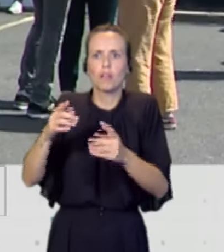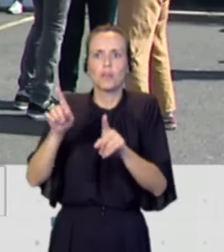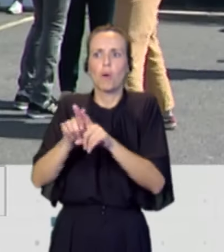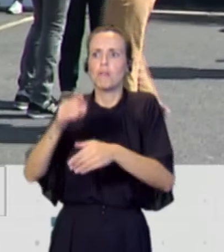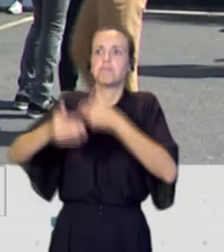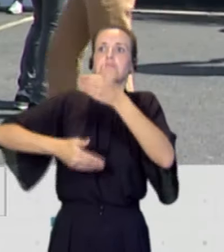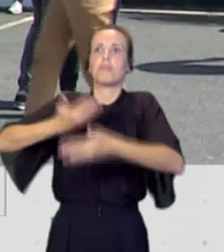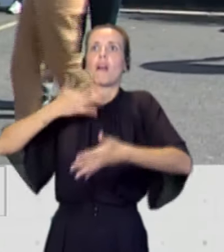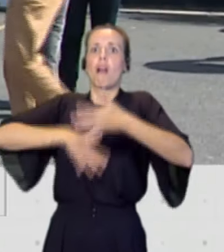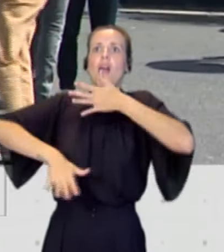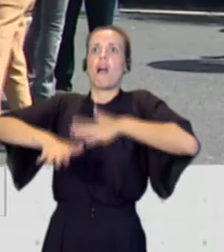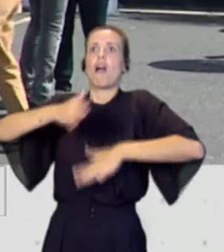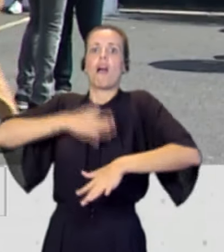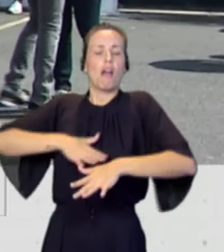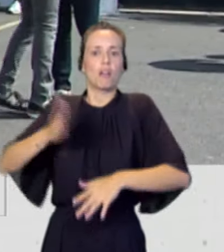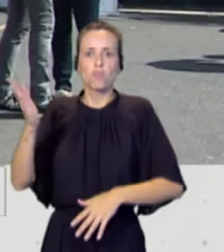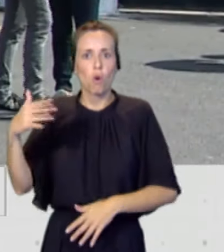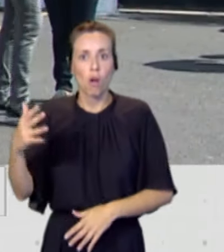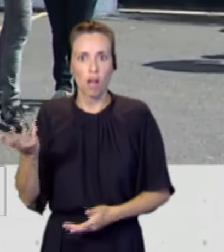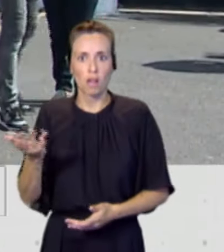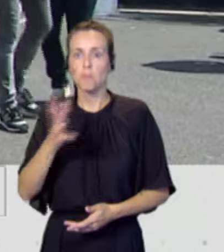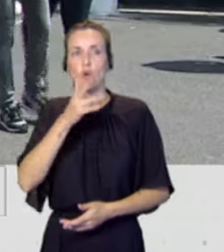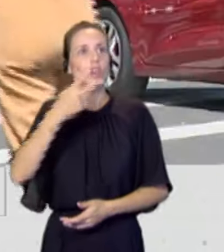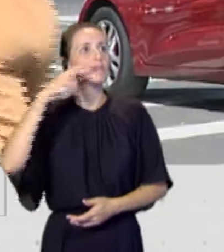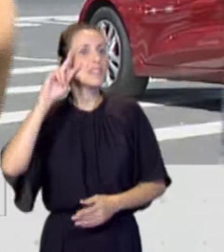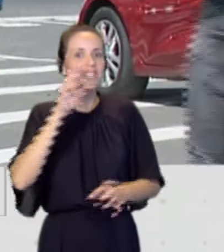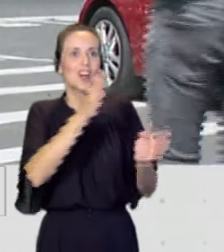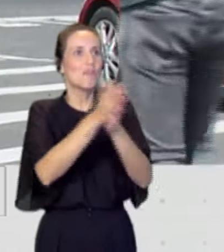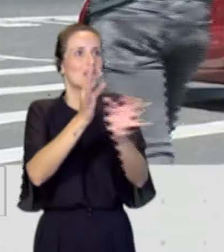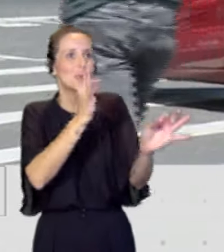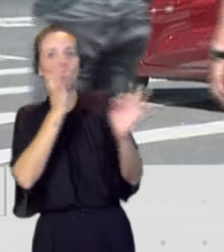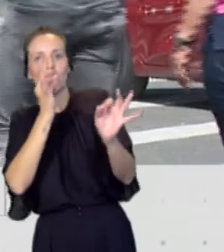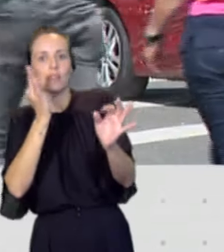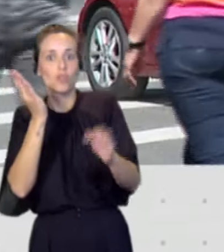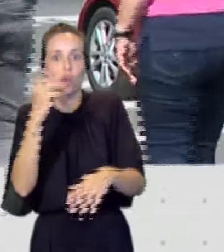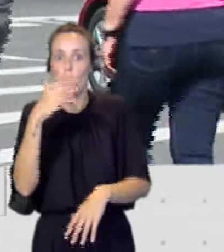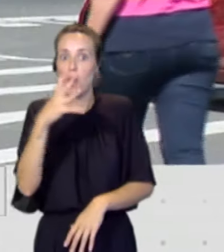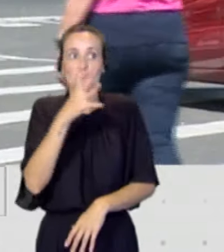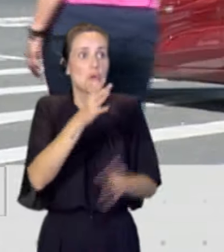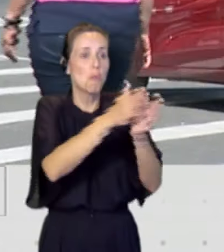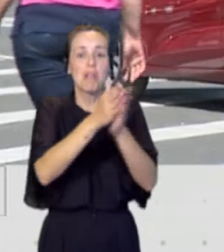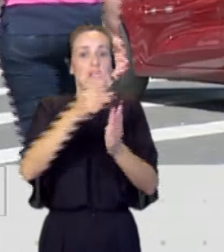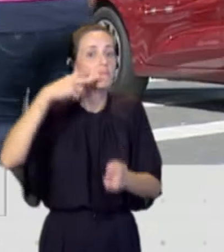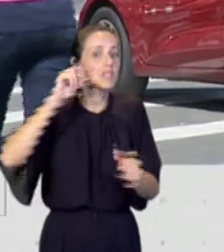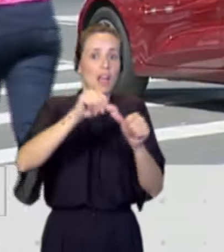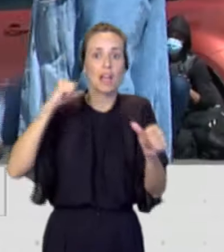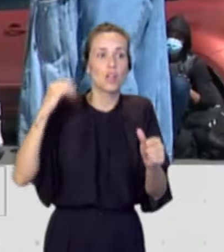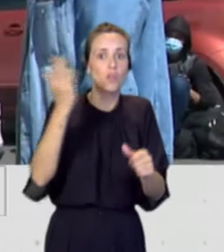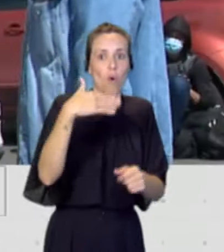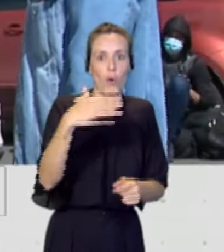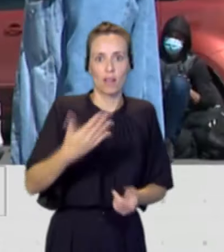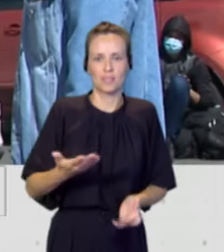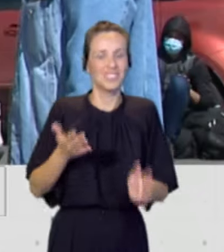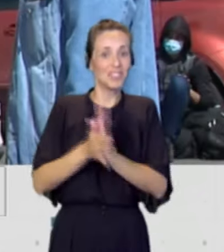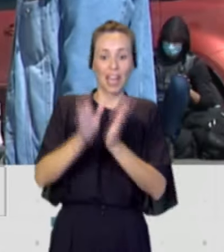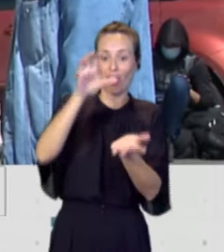a la experiencia de sus compañeros, porque no existen compañeros con experiencia. Y de ahí se pueden dar situaciones de recursos de nueva apertura con directores